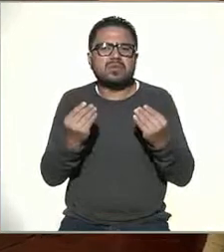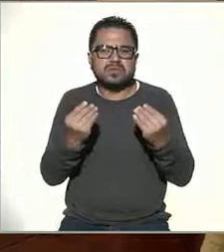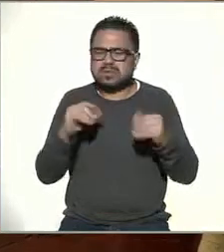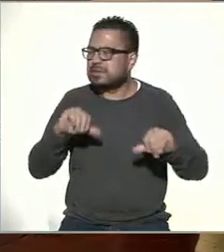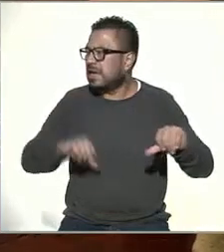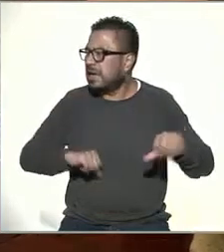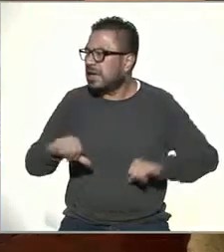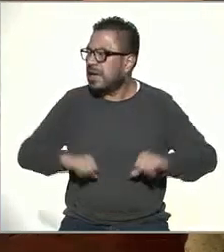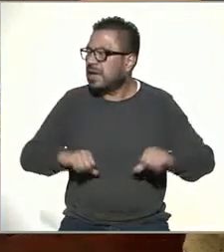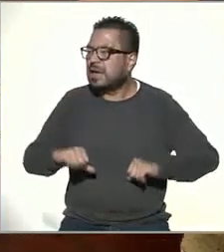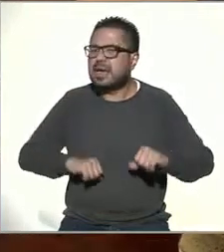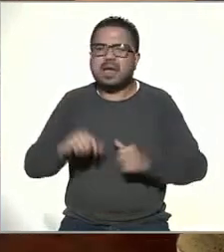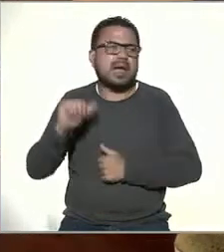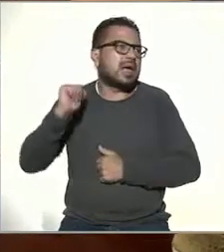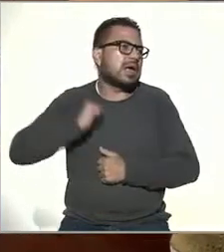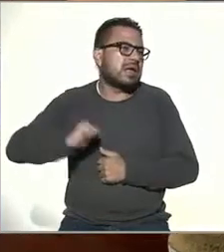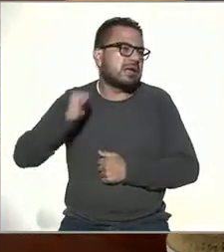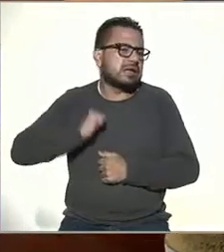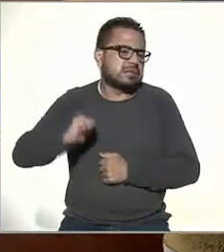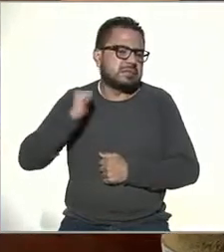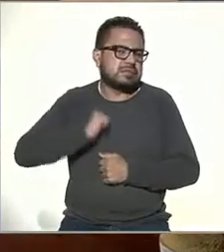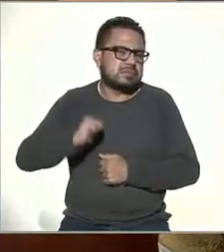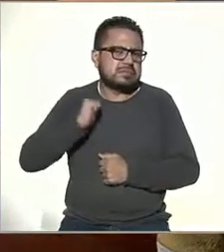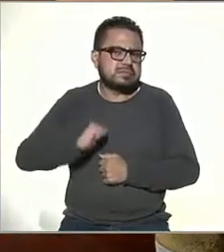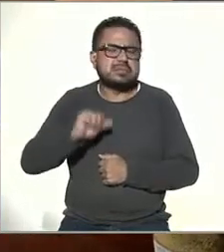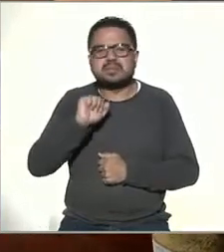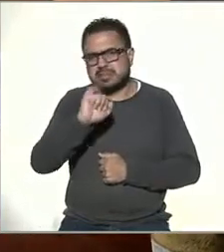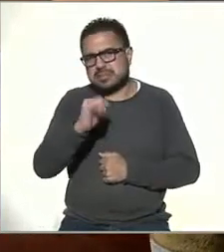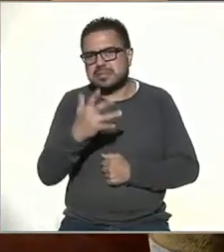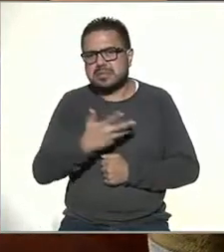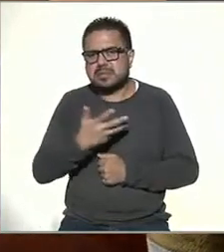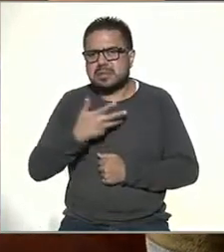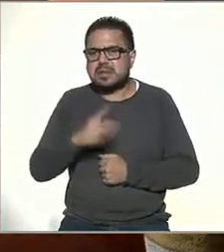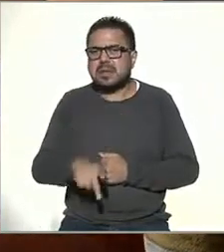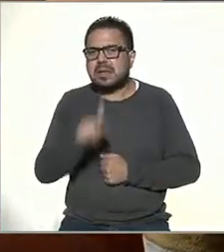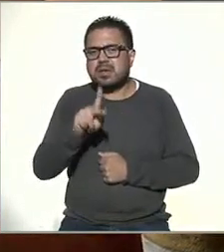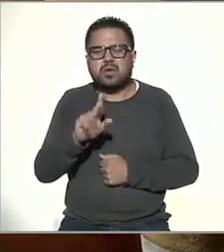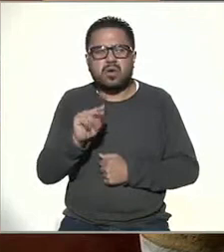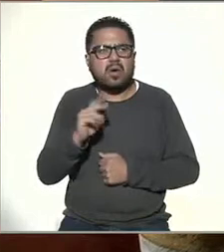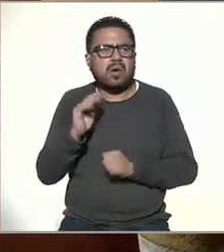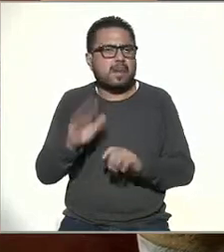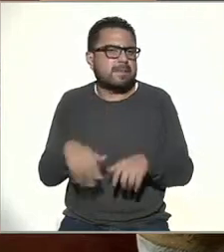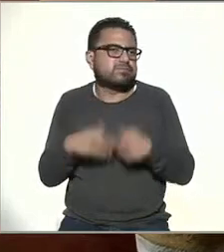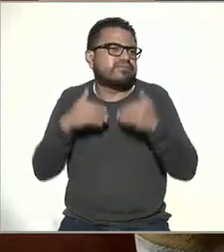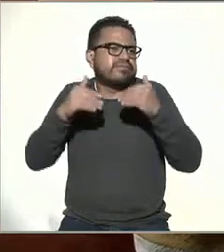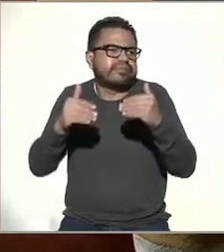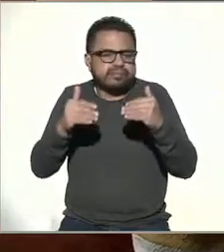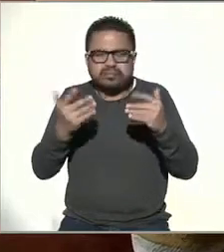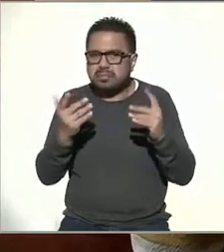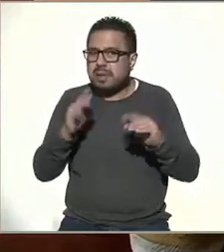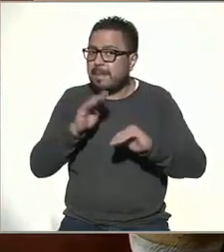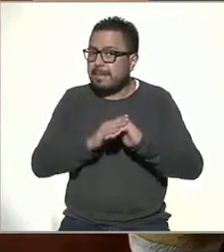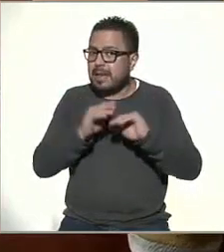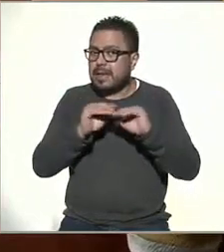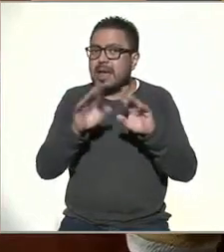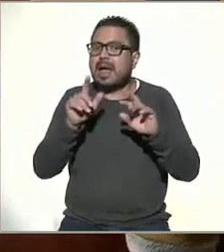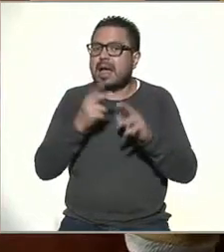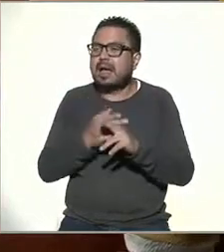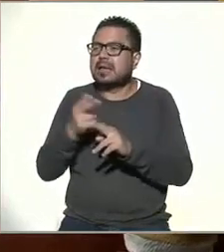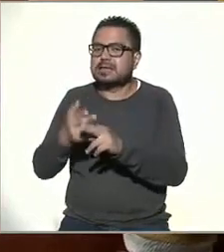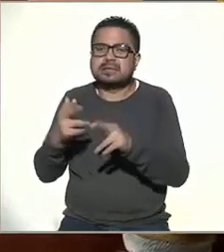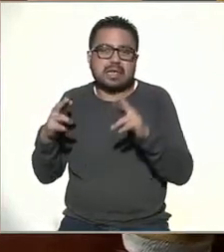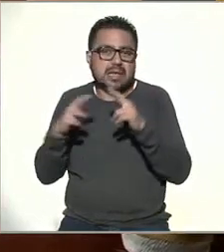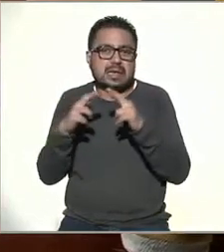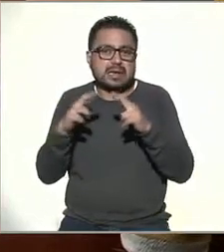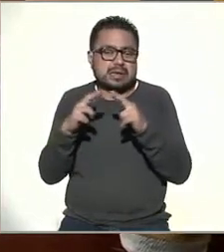dinámicas que antes sí existían, pero no se habían potencializado. Y una muy clara, inclusive hasta la religión. Esto